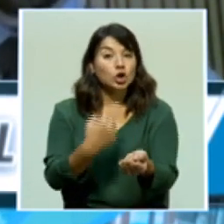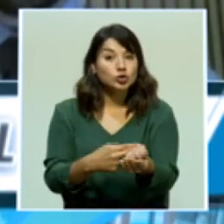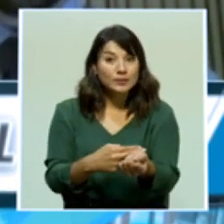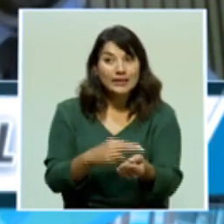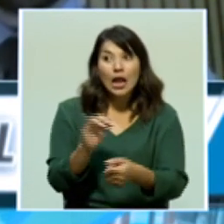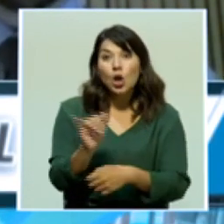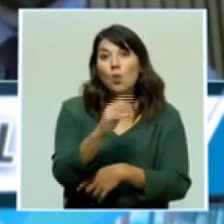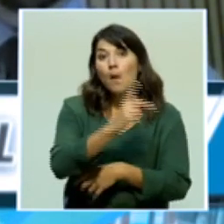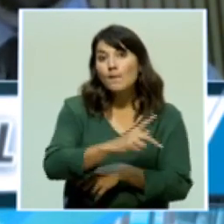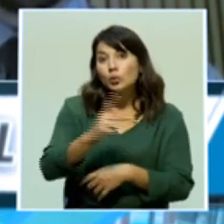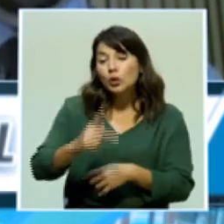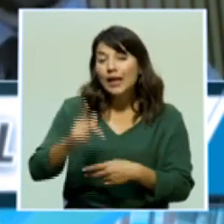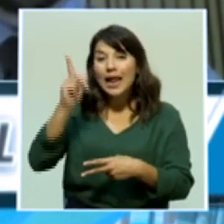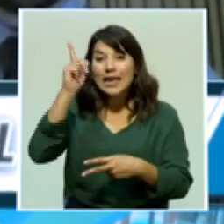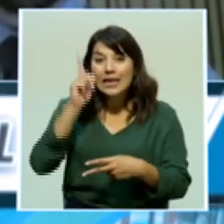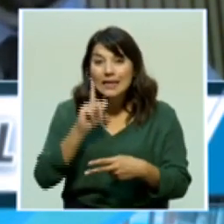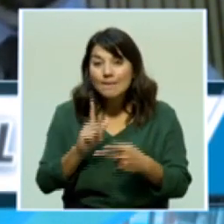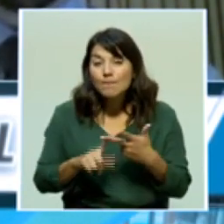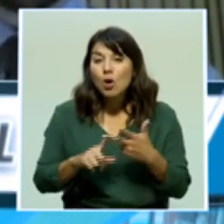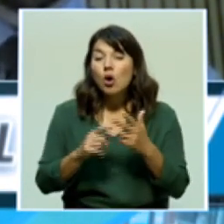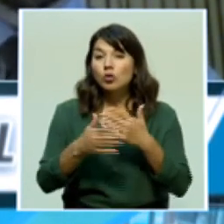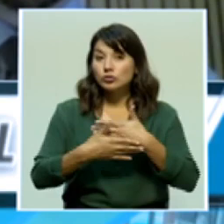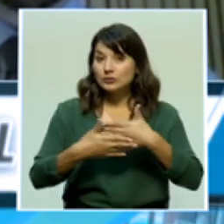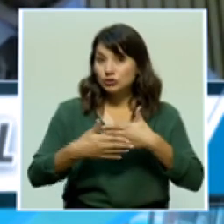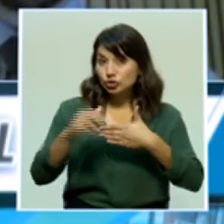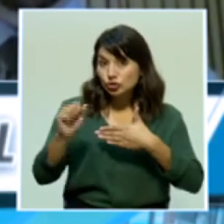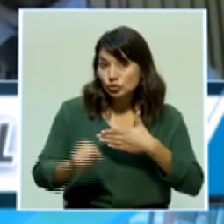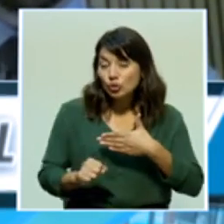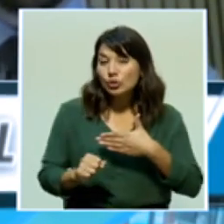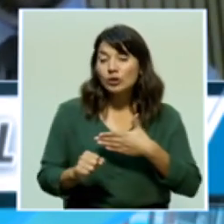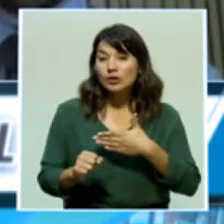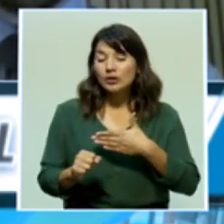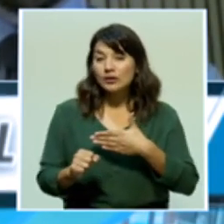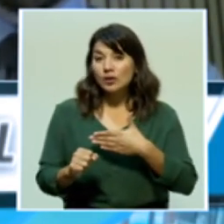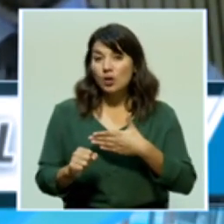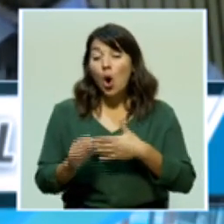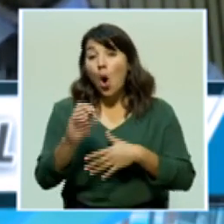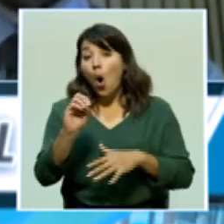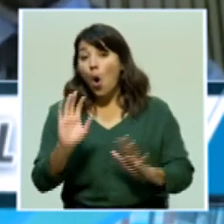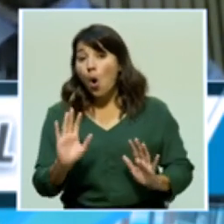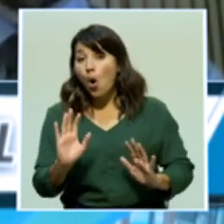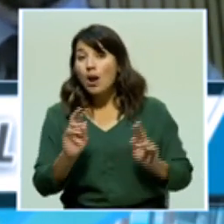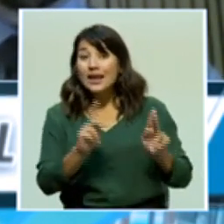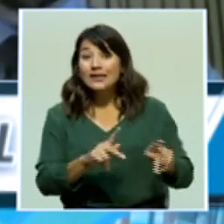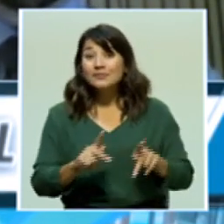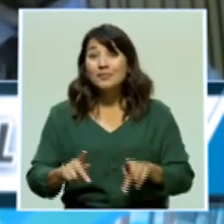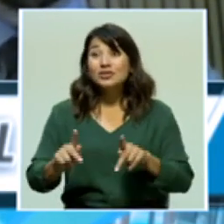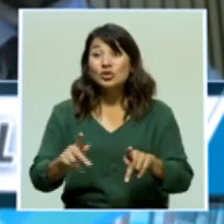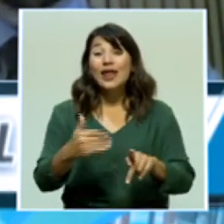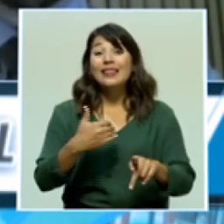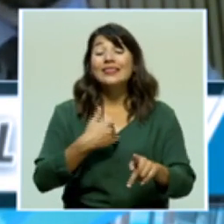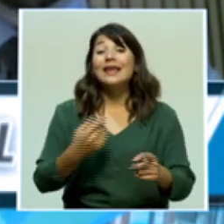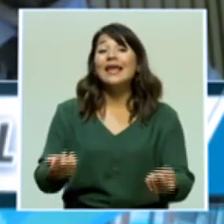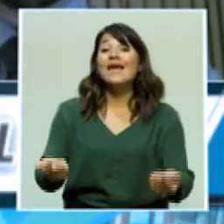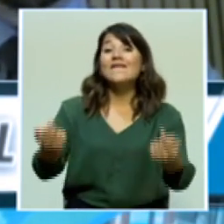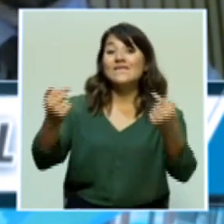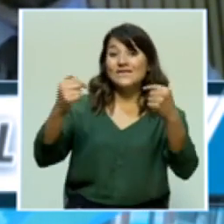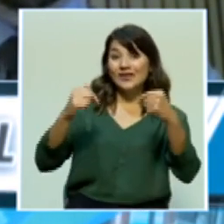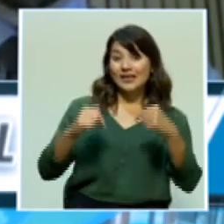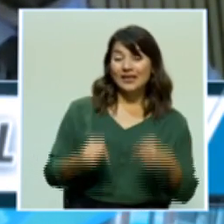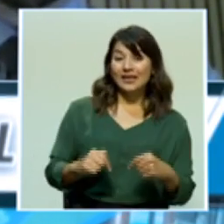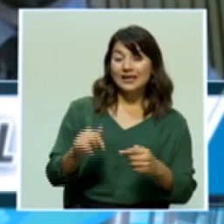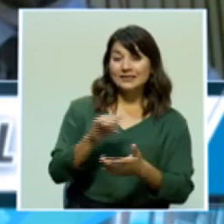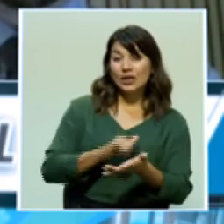Arenas, en Limón, en la zona sur, o la gente va a tener que moverse hacia